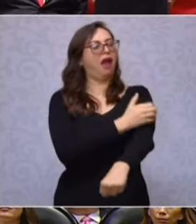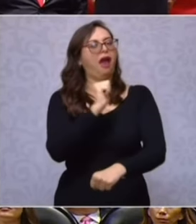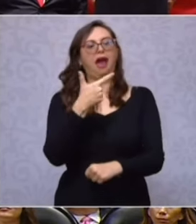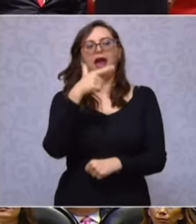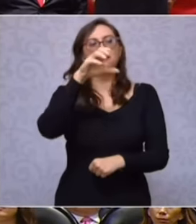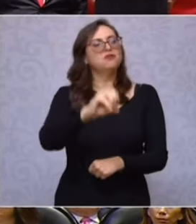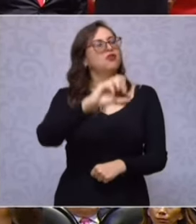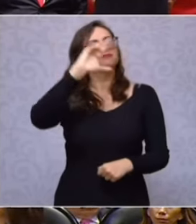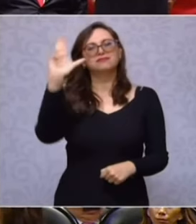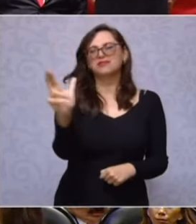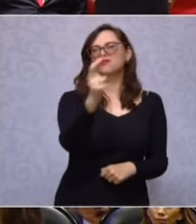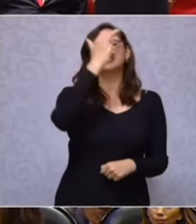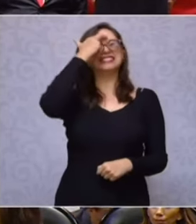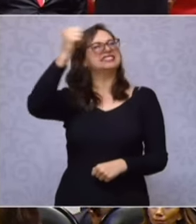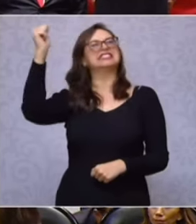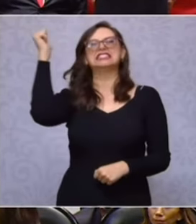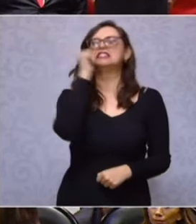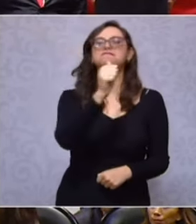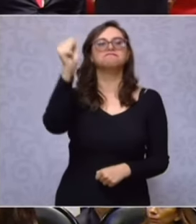Manuel López Obrador.